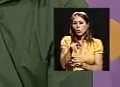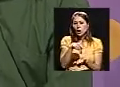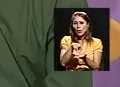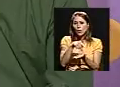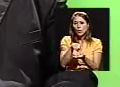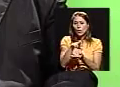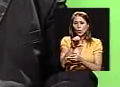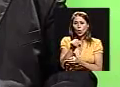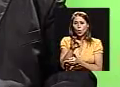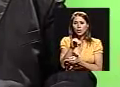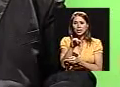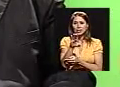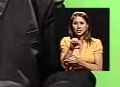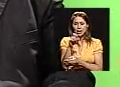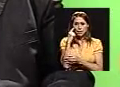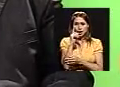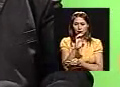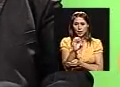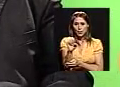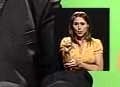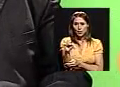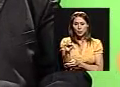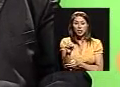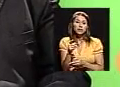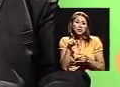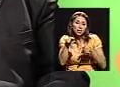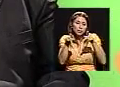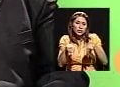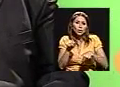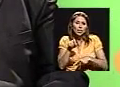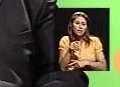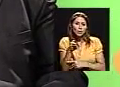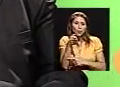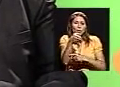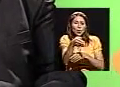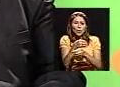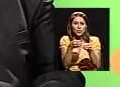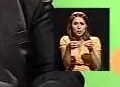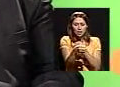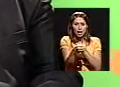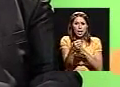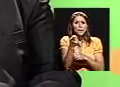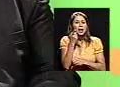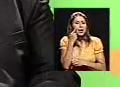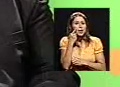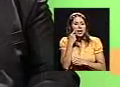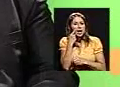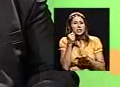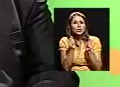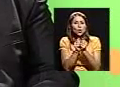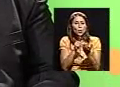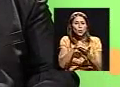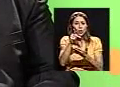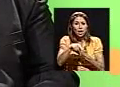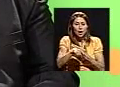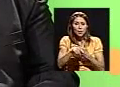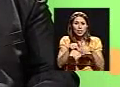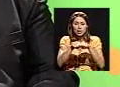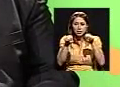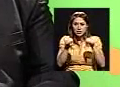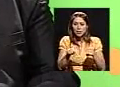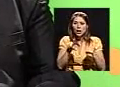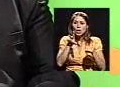En ese caso, tendría que acercarse siempre a la sucursal para ver si, mediante el programa del régimen no